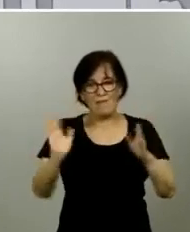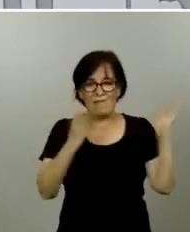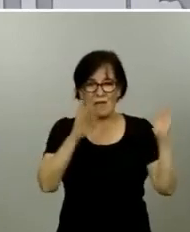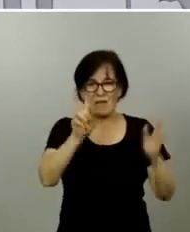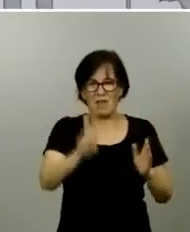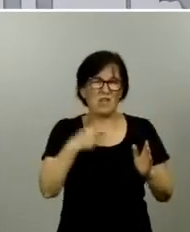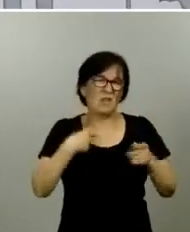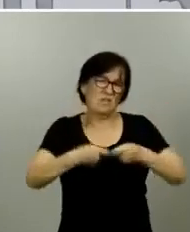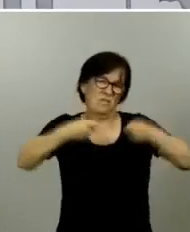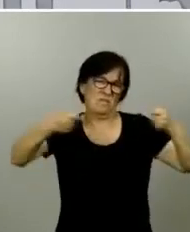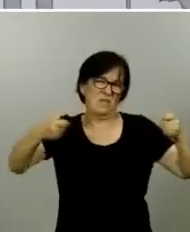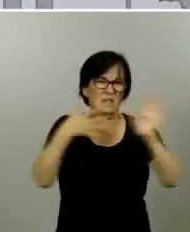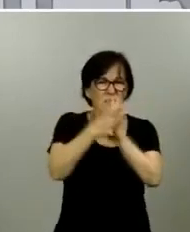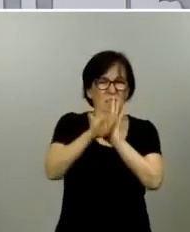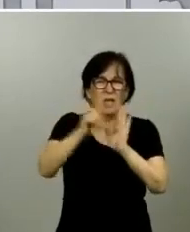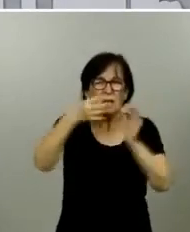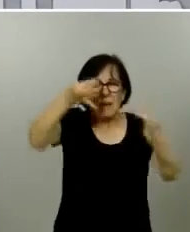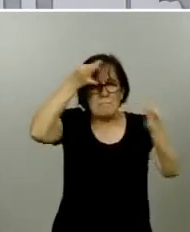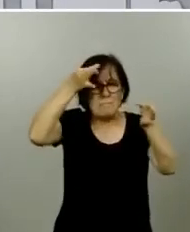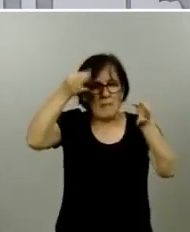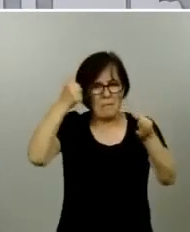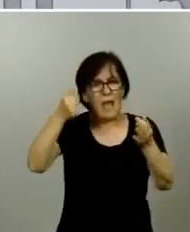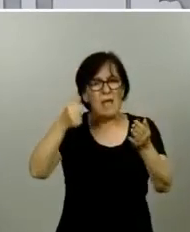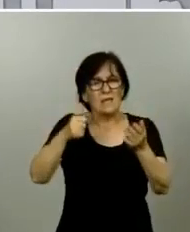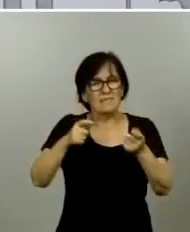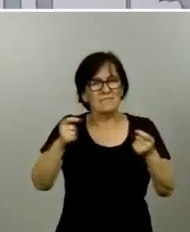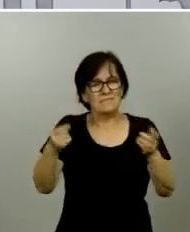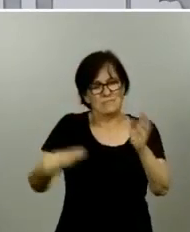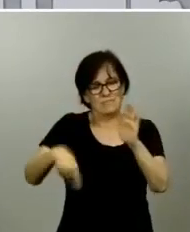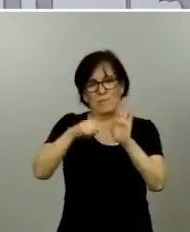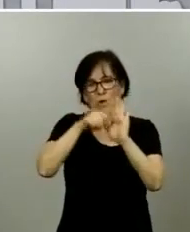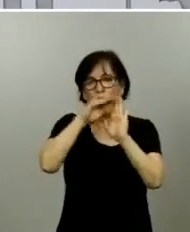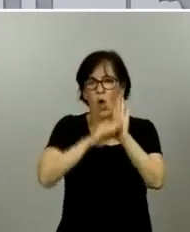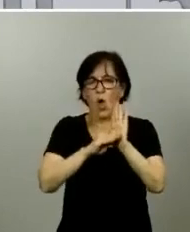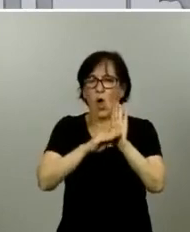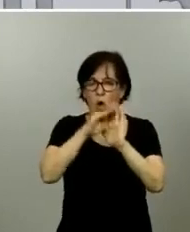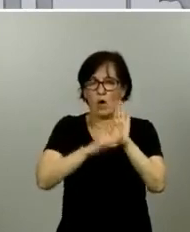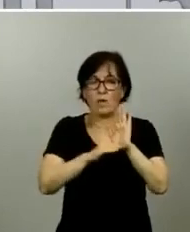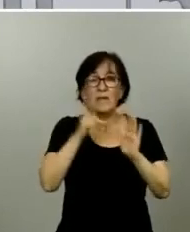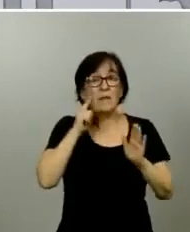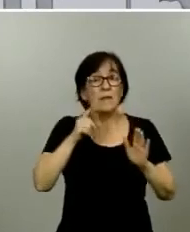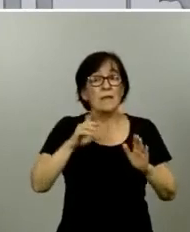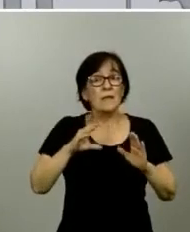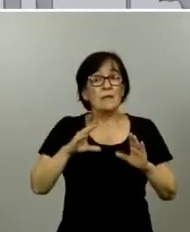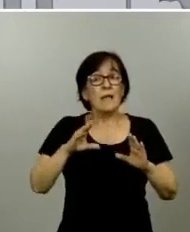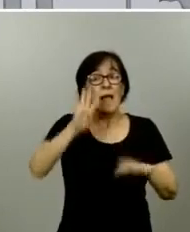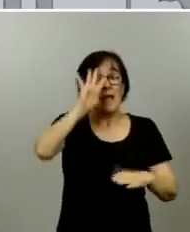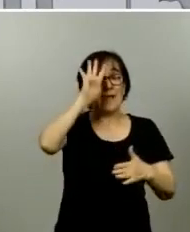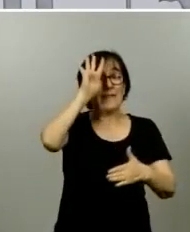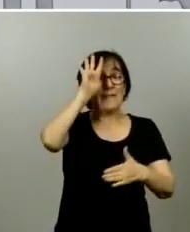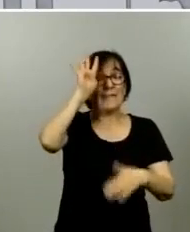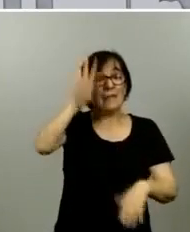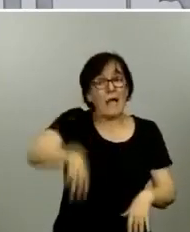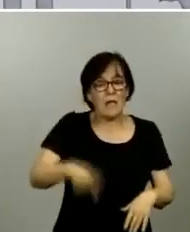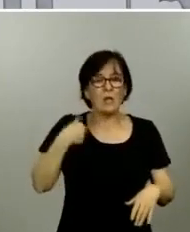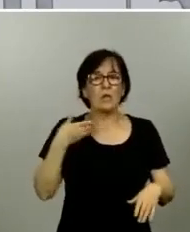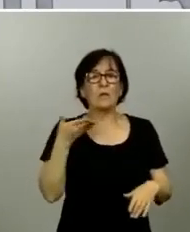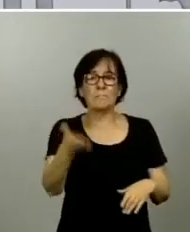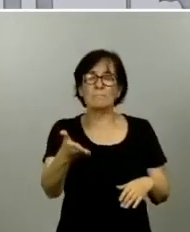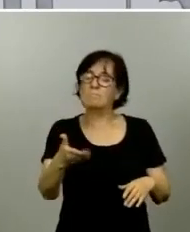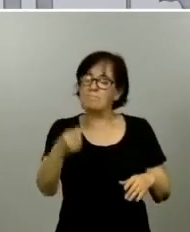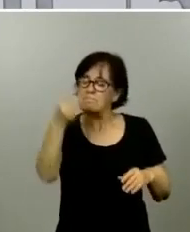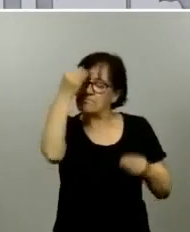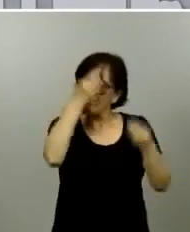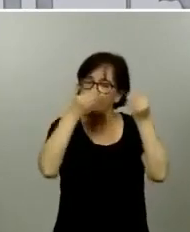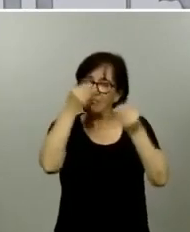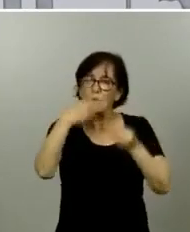ello. Las van a encontrar ustedes detalladas en la correspondiente orden. Sí que quería significar que la Comunidad Autónoma de Cataluña ha solicitado considerar como una